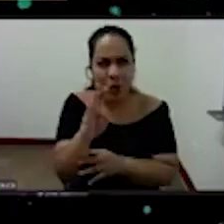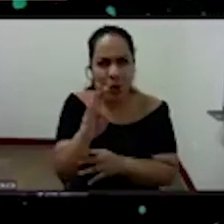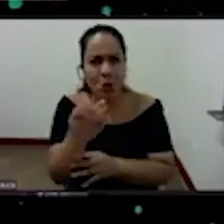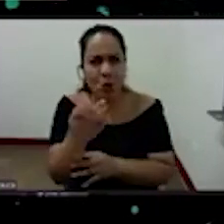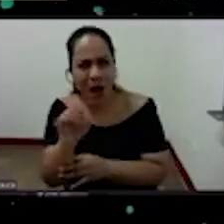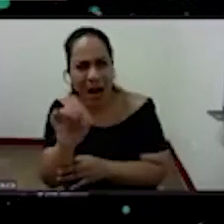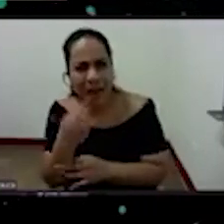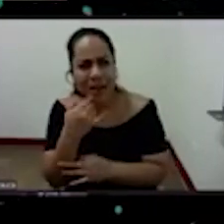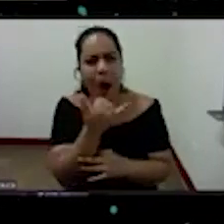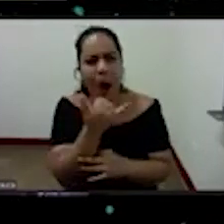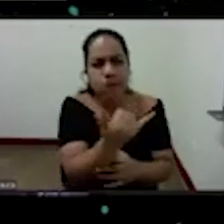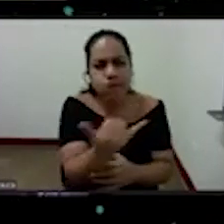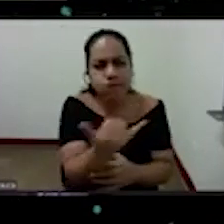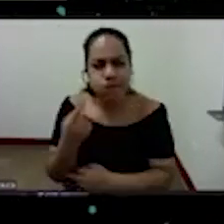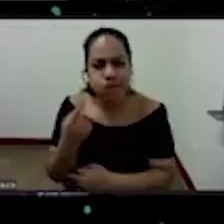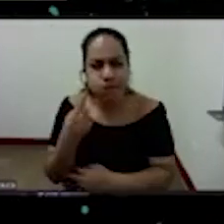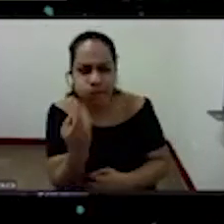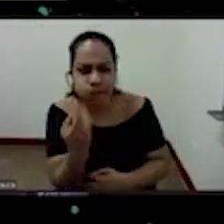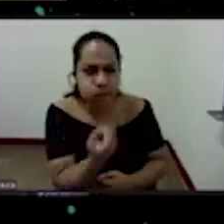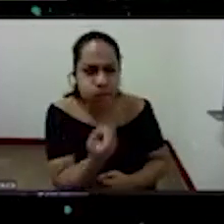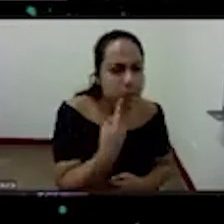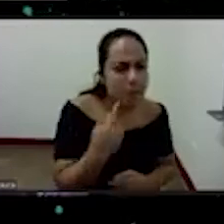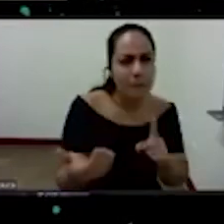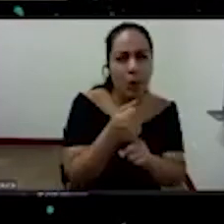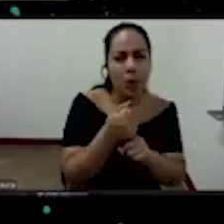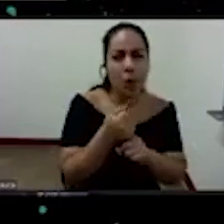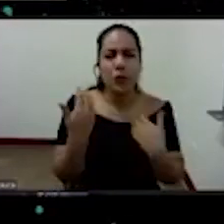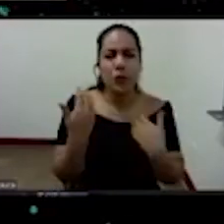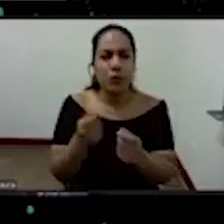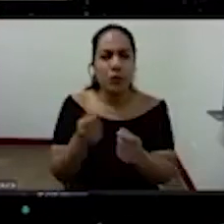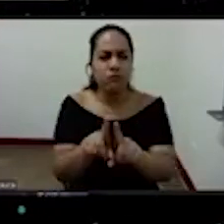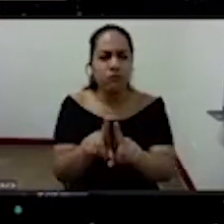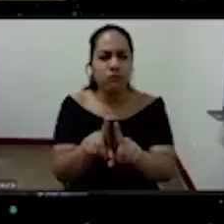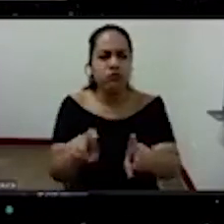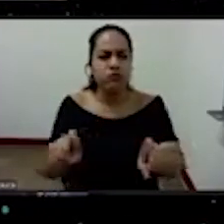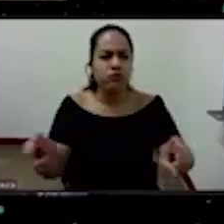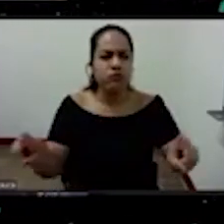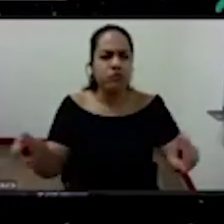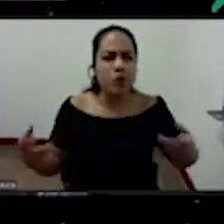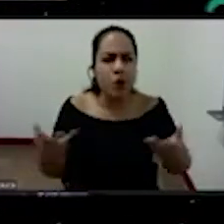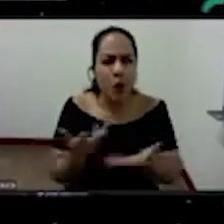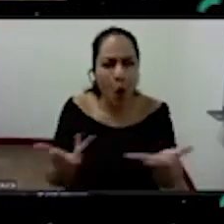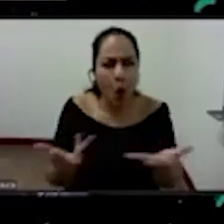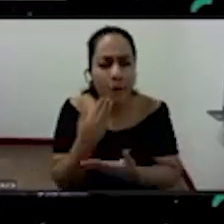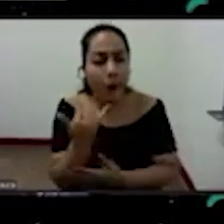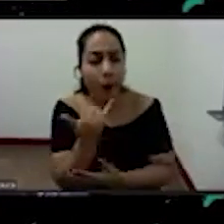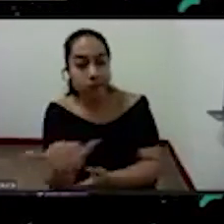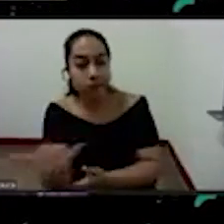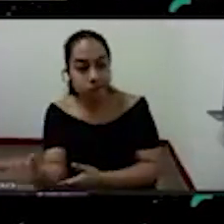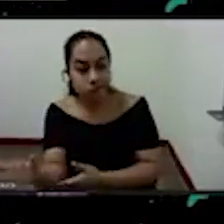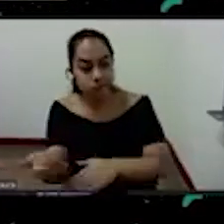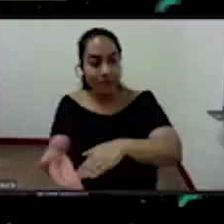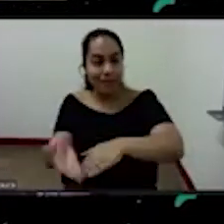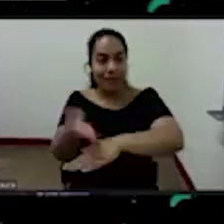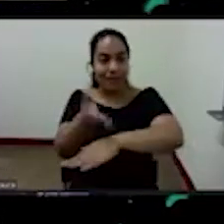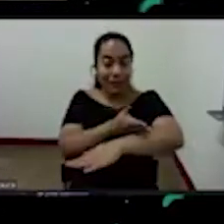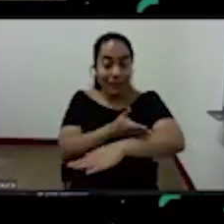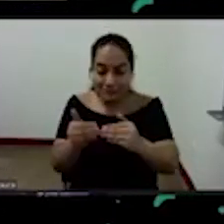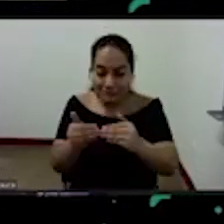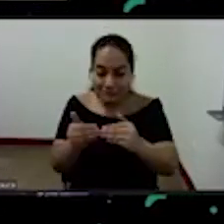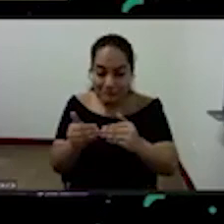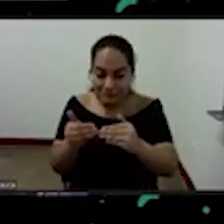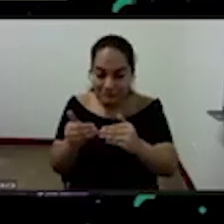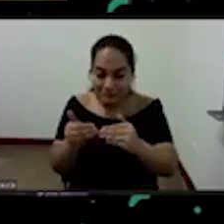buscando la multiplicidad que existe al interior y más allá